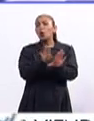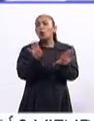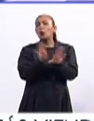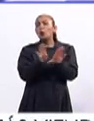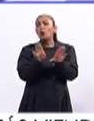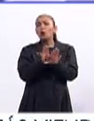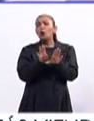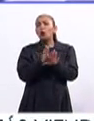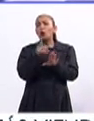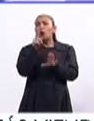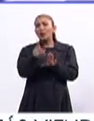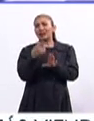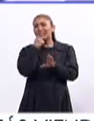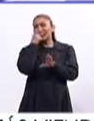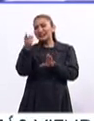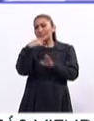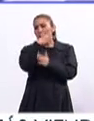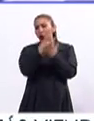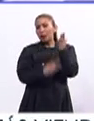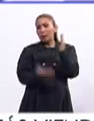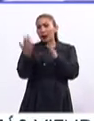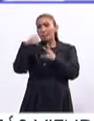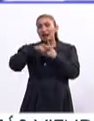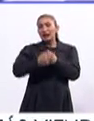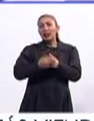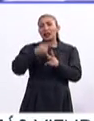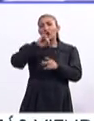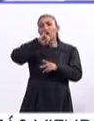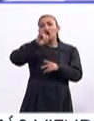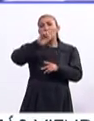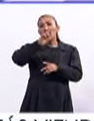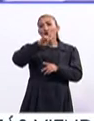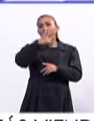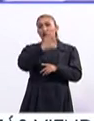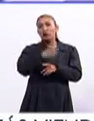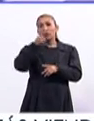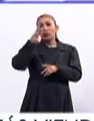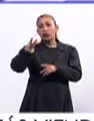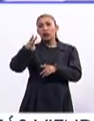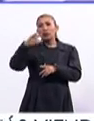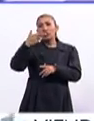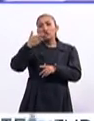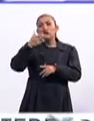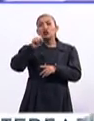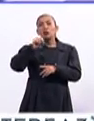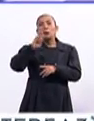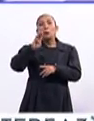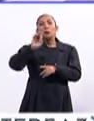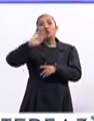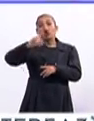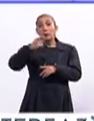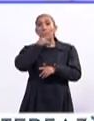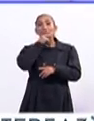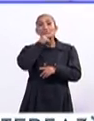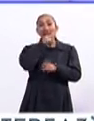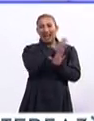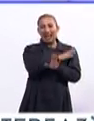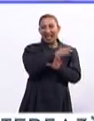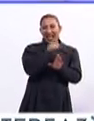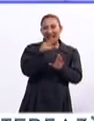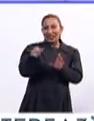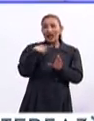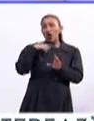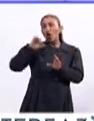ha dado este, hablabas de que este programa inició con George W. Bush. George H. W. con el padre, en el año 1990. Exactamente.